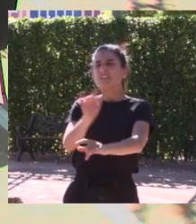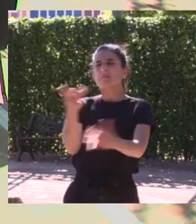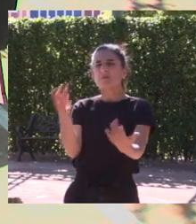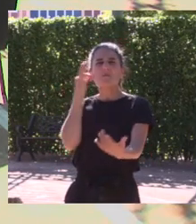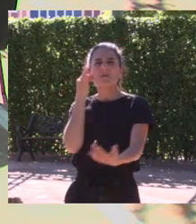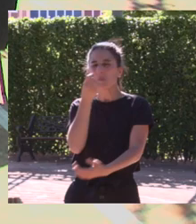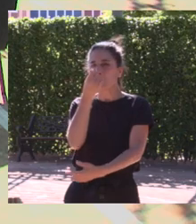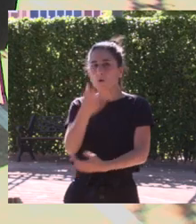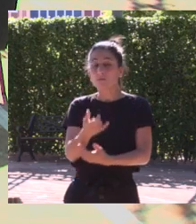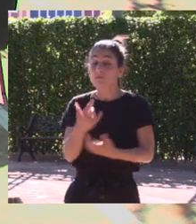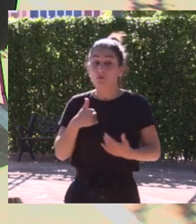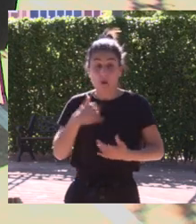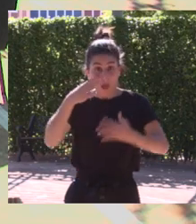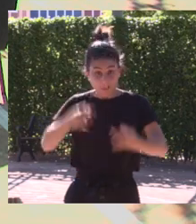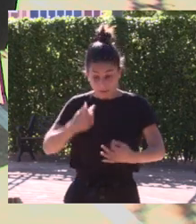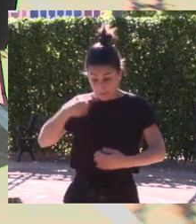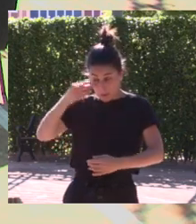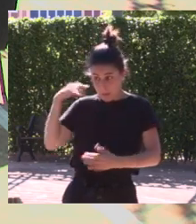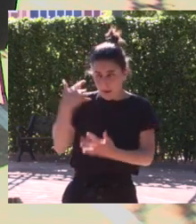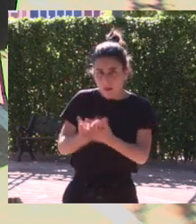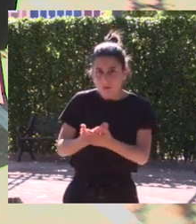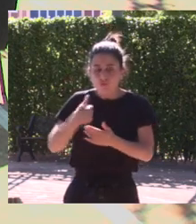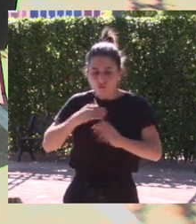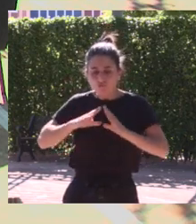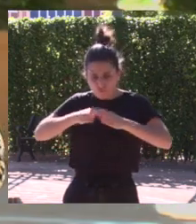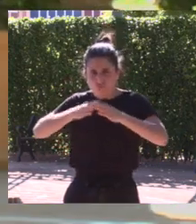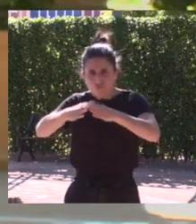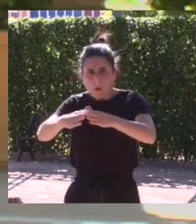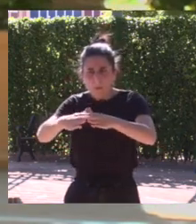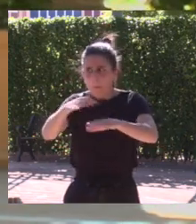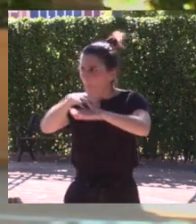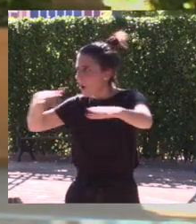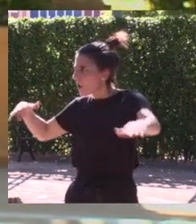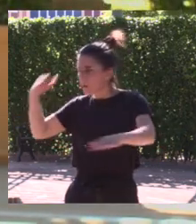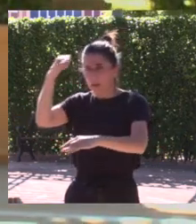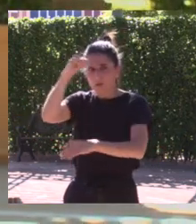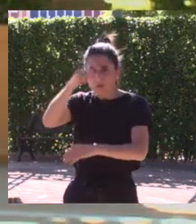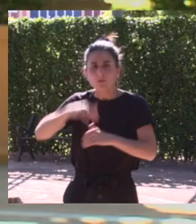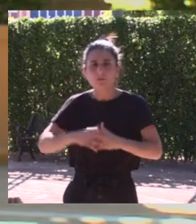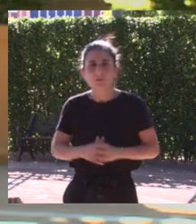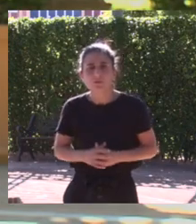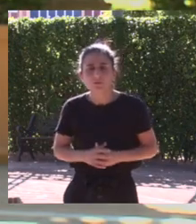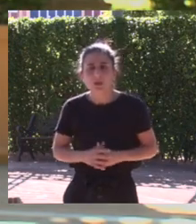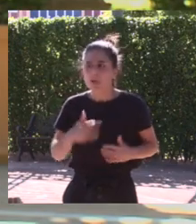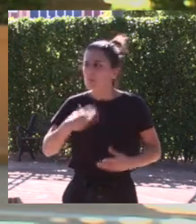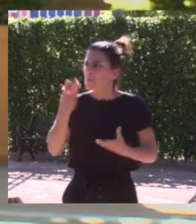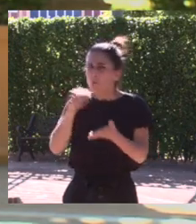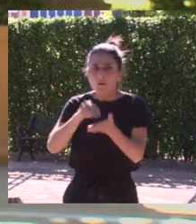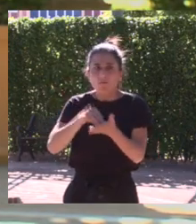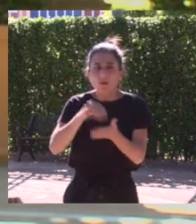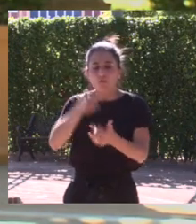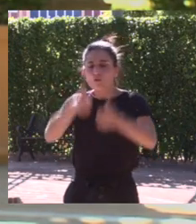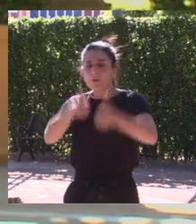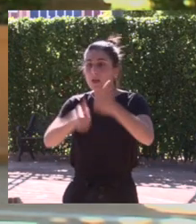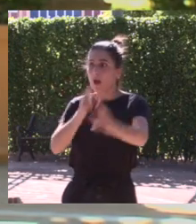deporte. Fui una chica rodeada de chicos. Yo empecé a navegar, empecé a hacer deporte y muchas veces tenía que